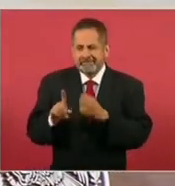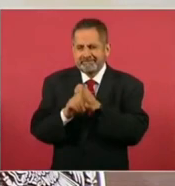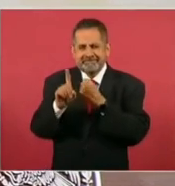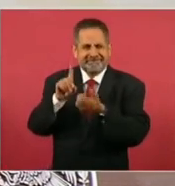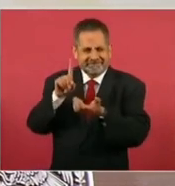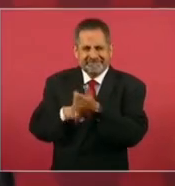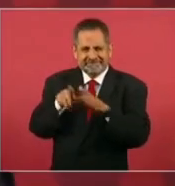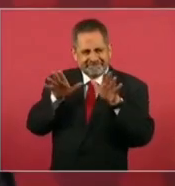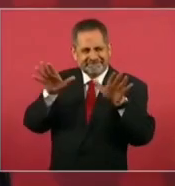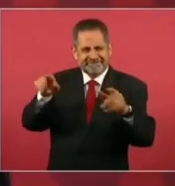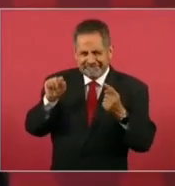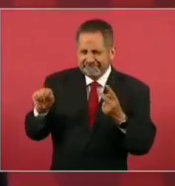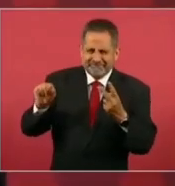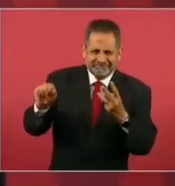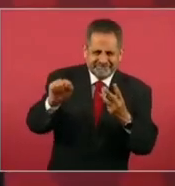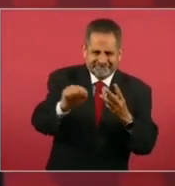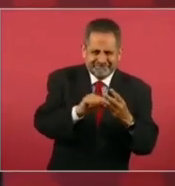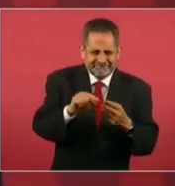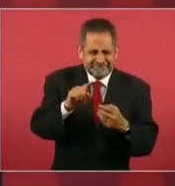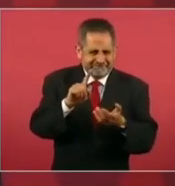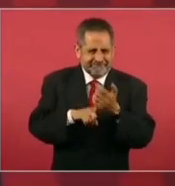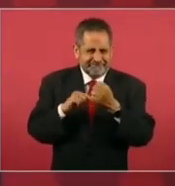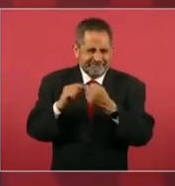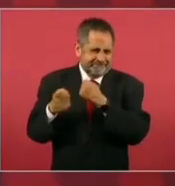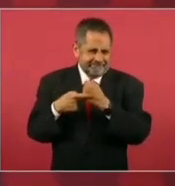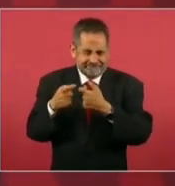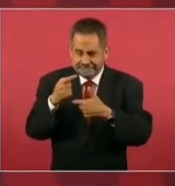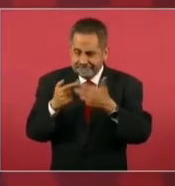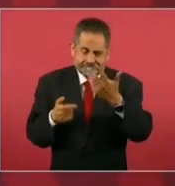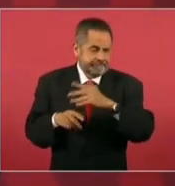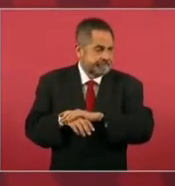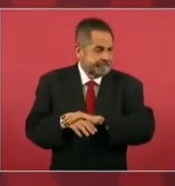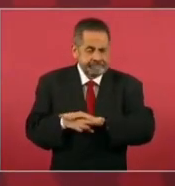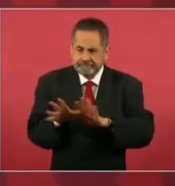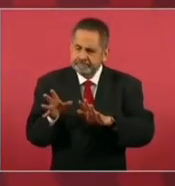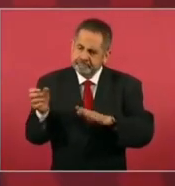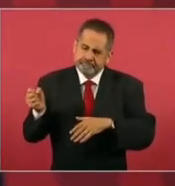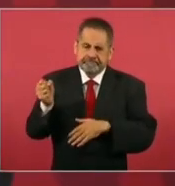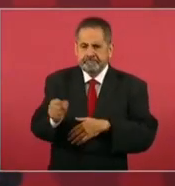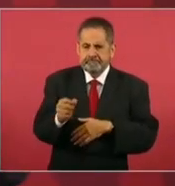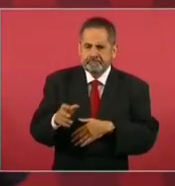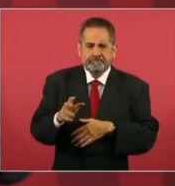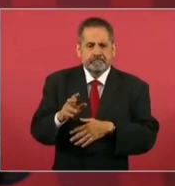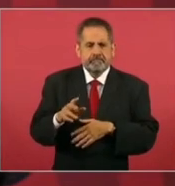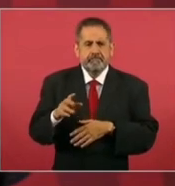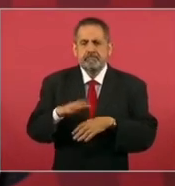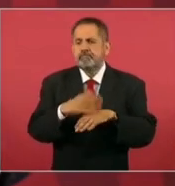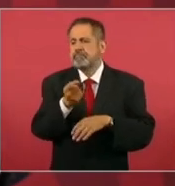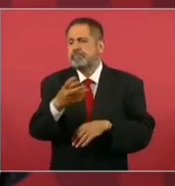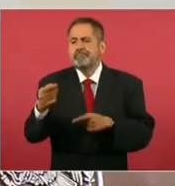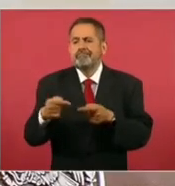algunas discrepancias,